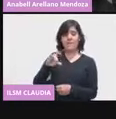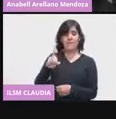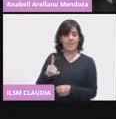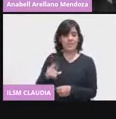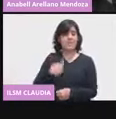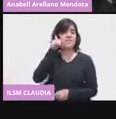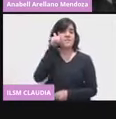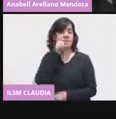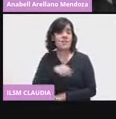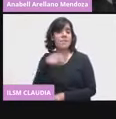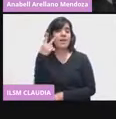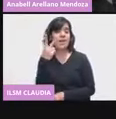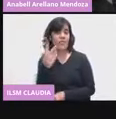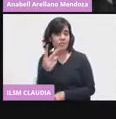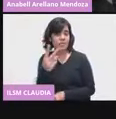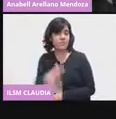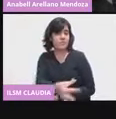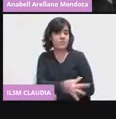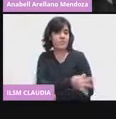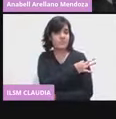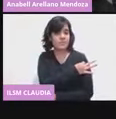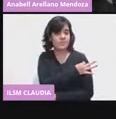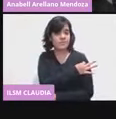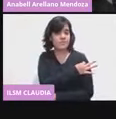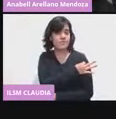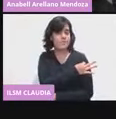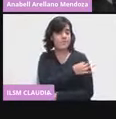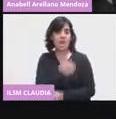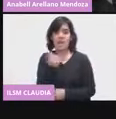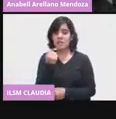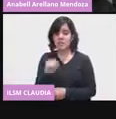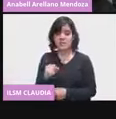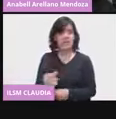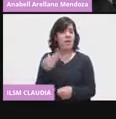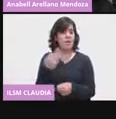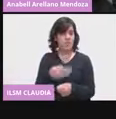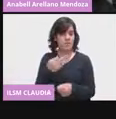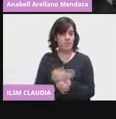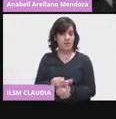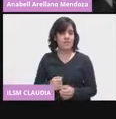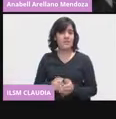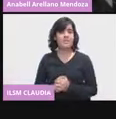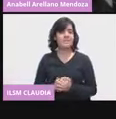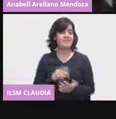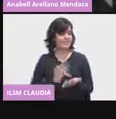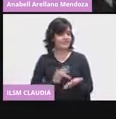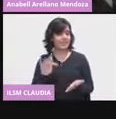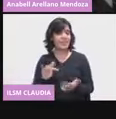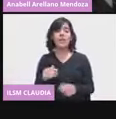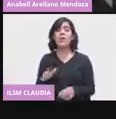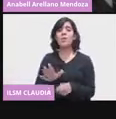vamos a poner en este momento, las que tenemos hasta ahorita. Muchas gracias. hay una segunda dosis que hace un